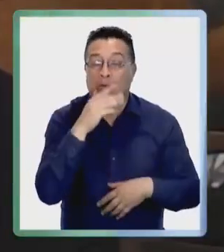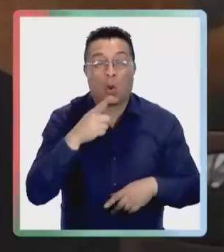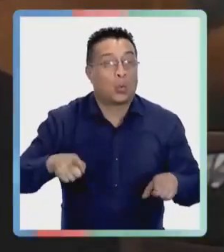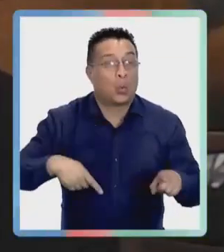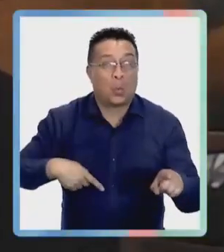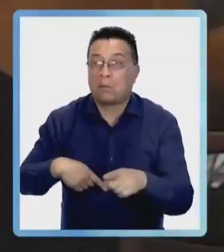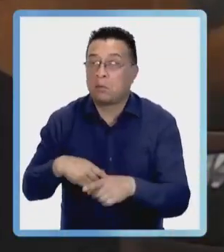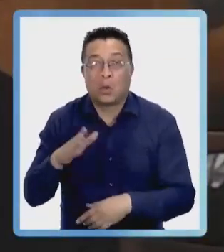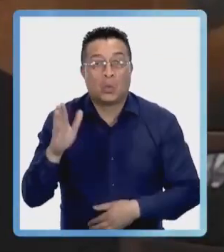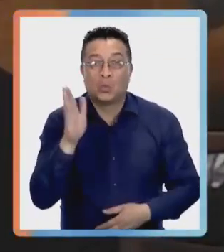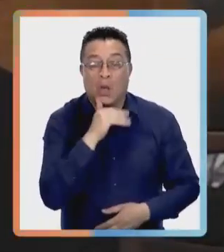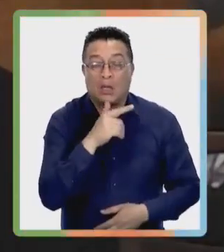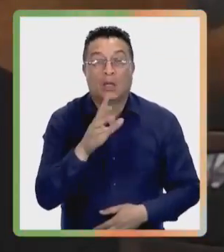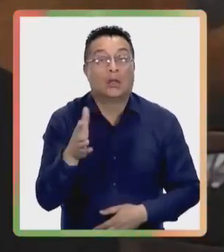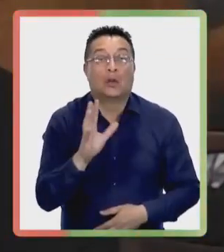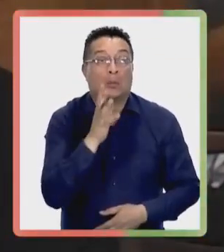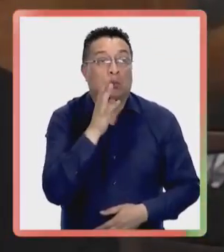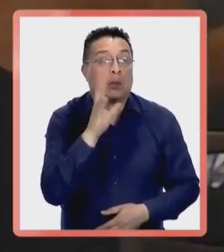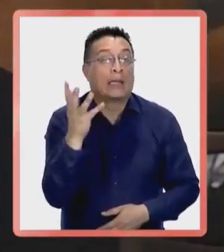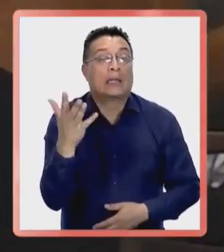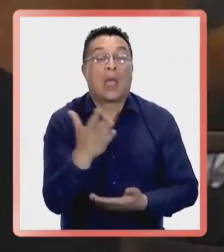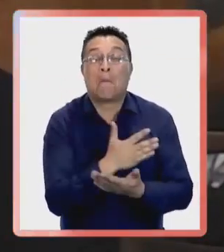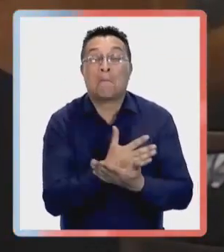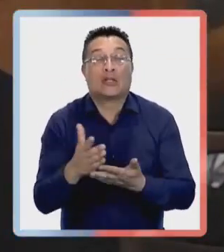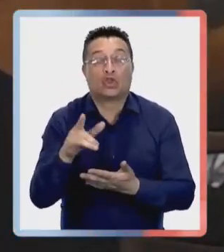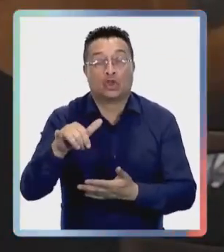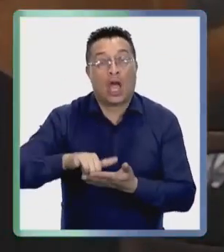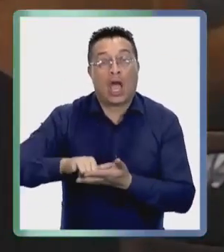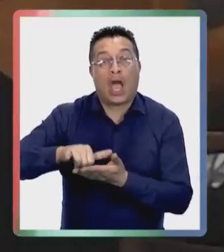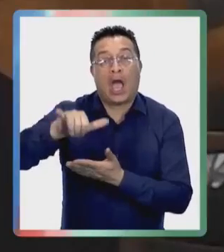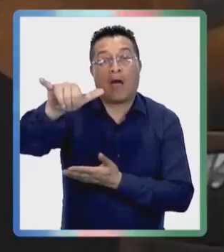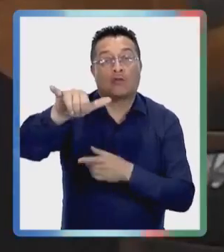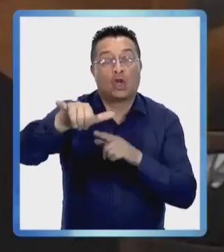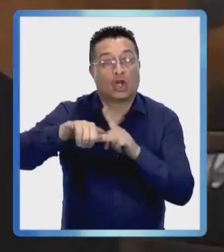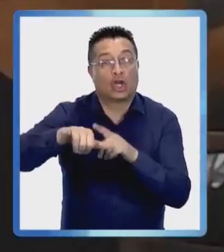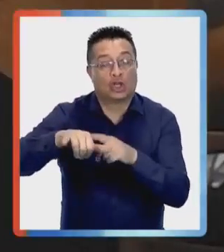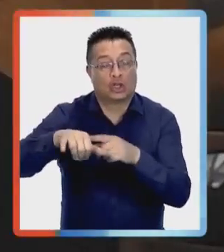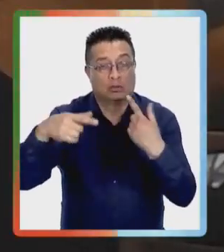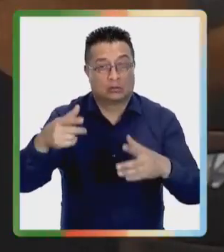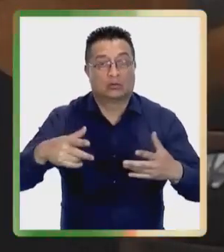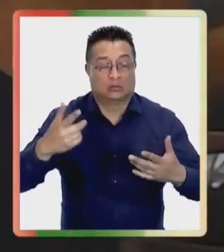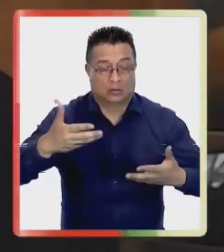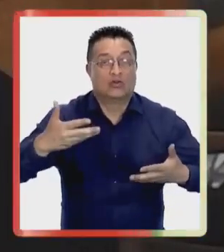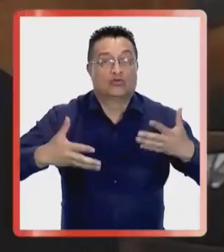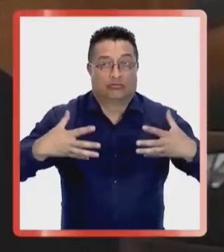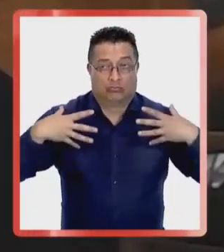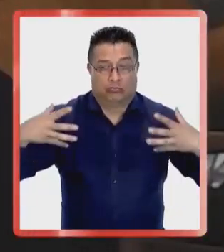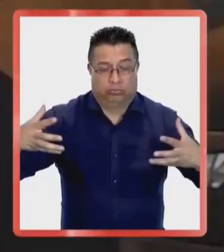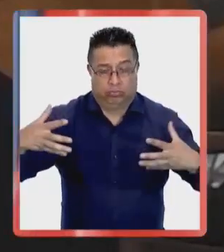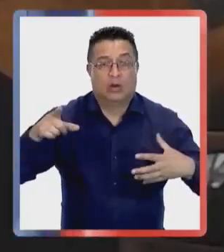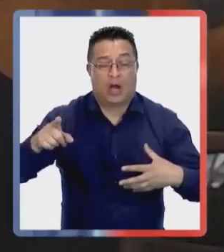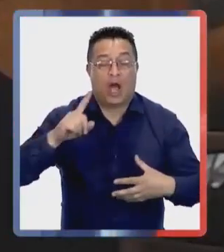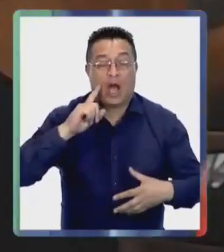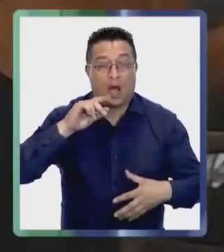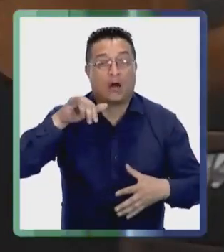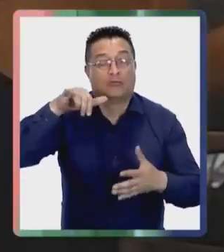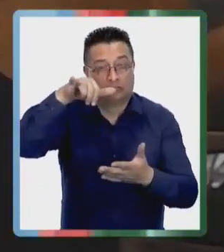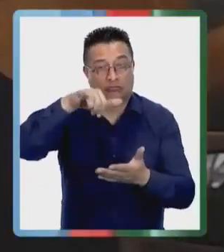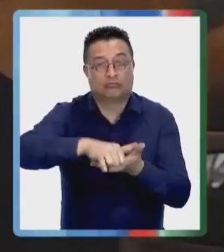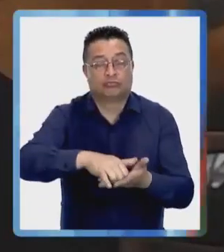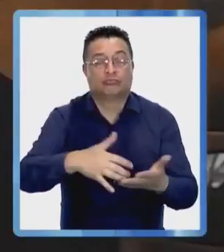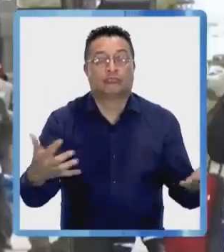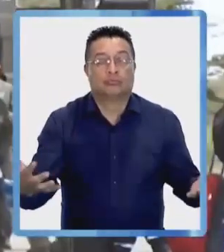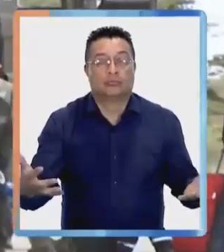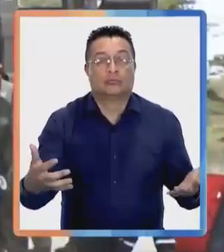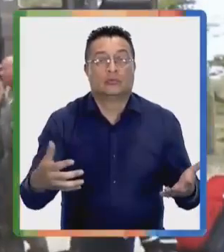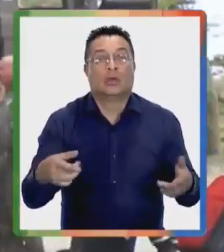internos no encontraron responsables o culpables y tampoco saben qué le pasó a un avión